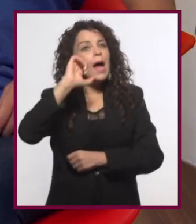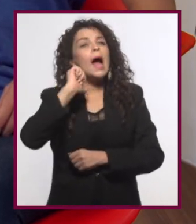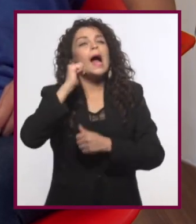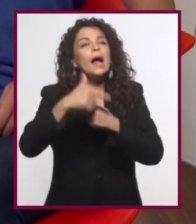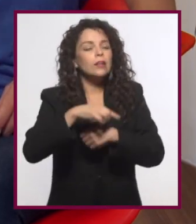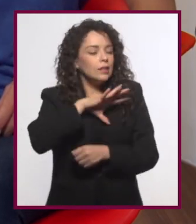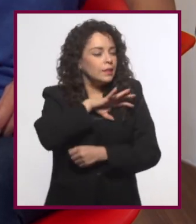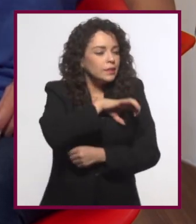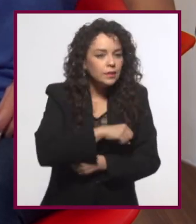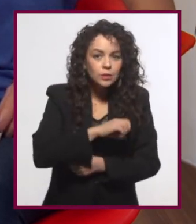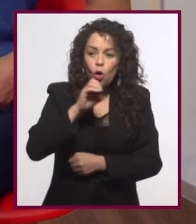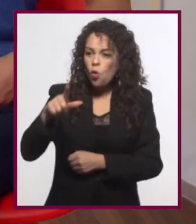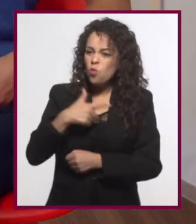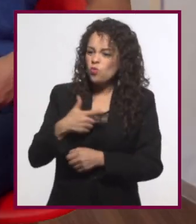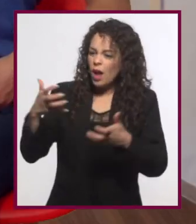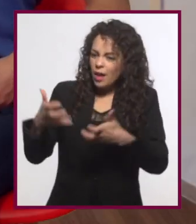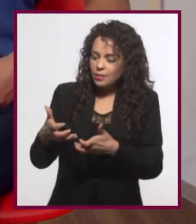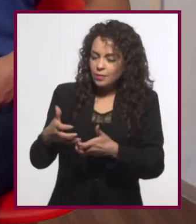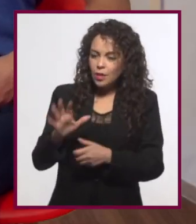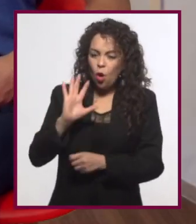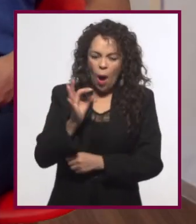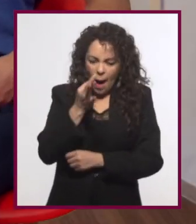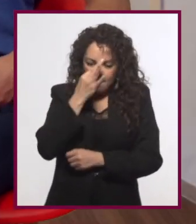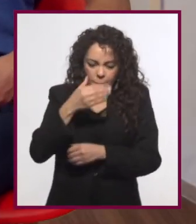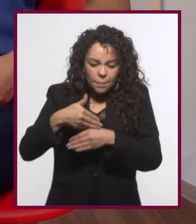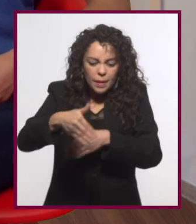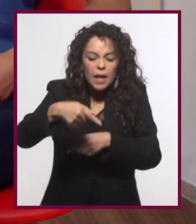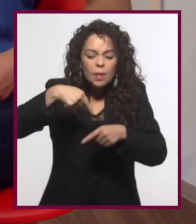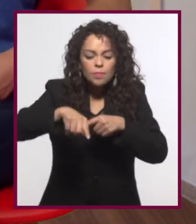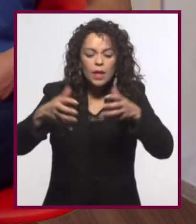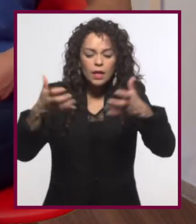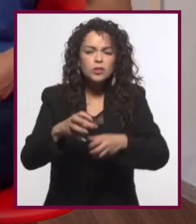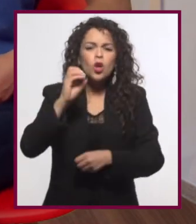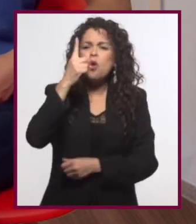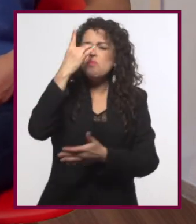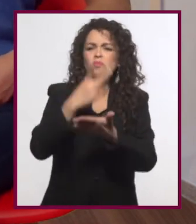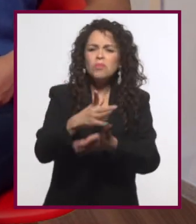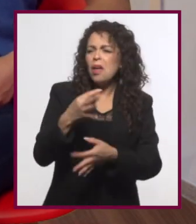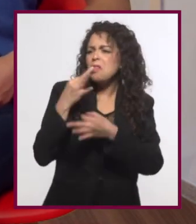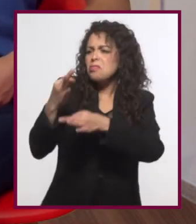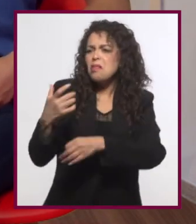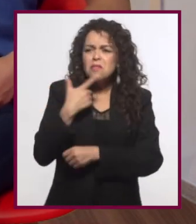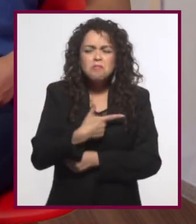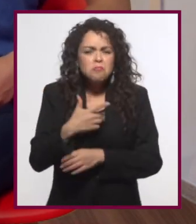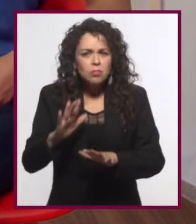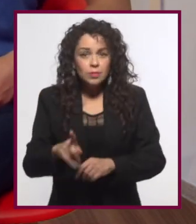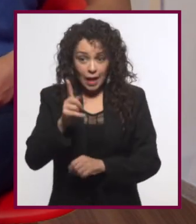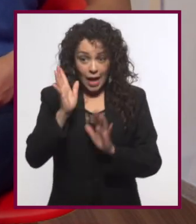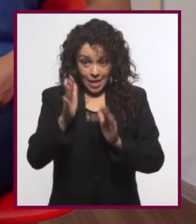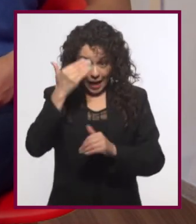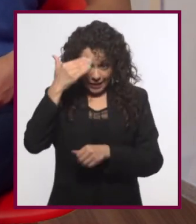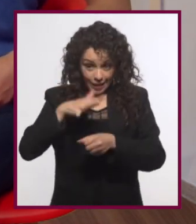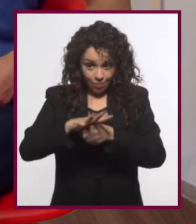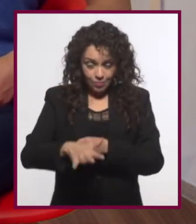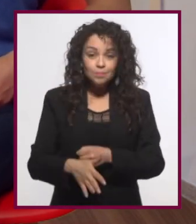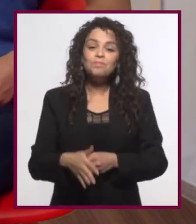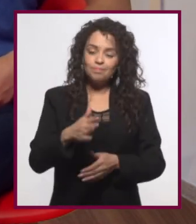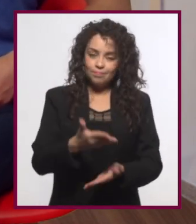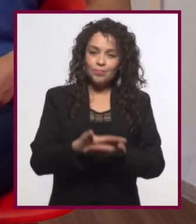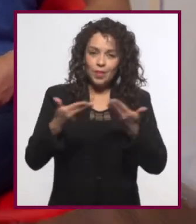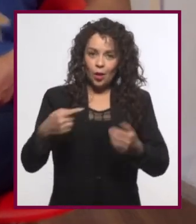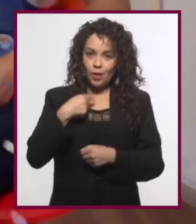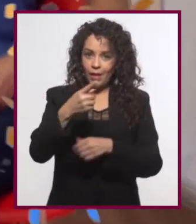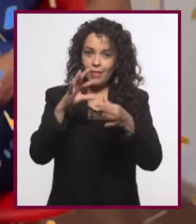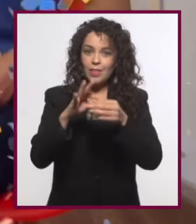O que les guste hacer, que apenas vayan a empezar a hacer o que simplemente les llame la atención. Si ya lo tienen, pasemos a la